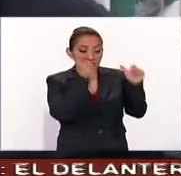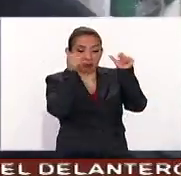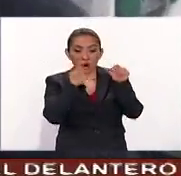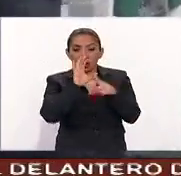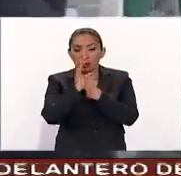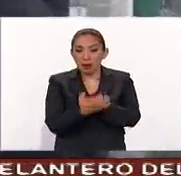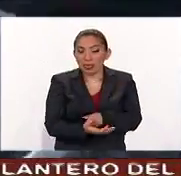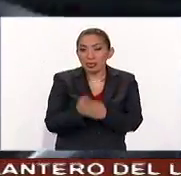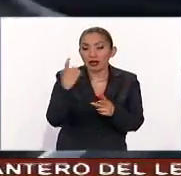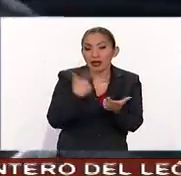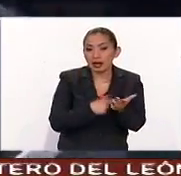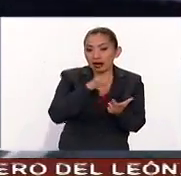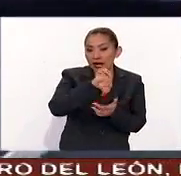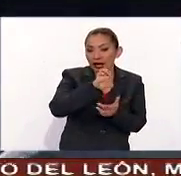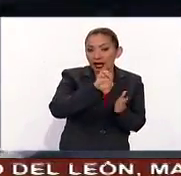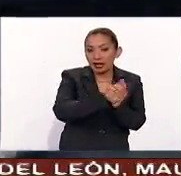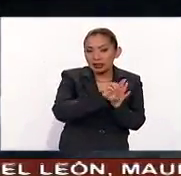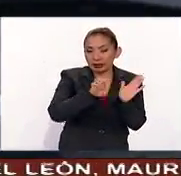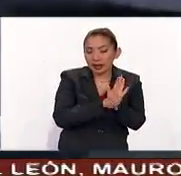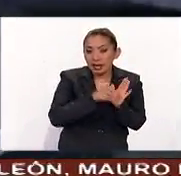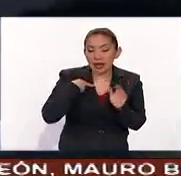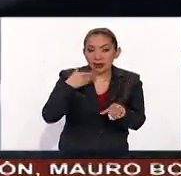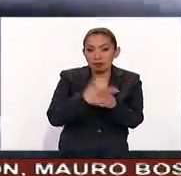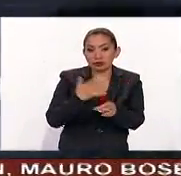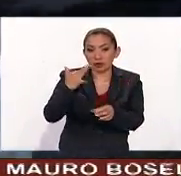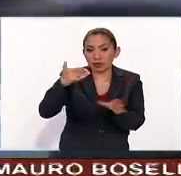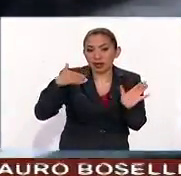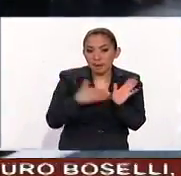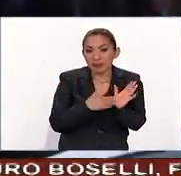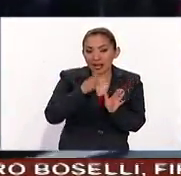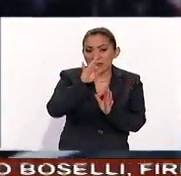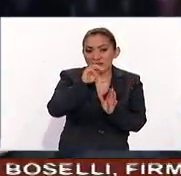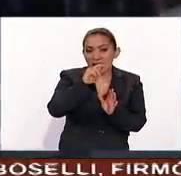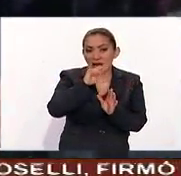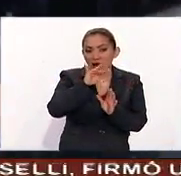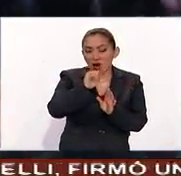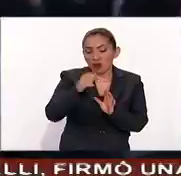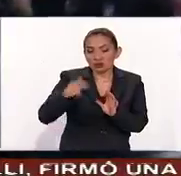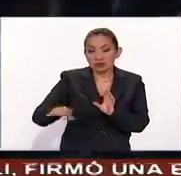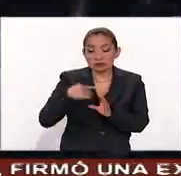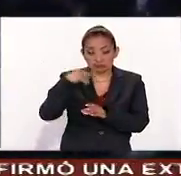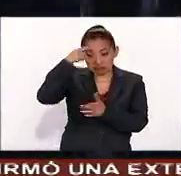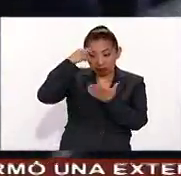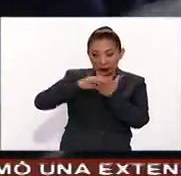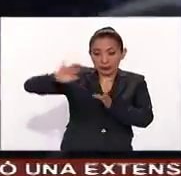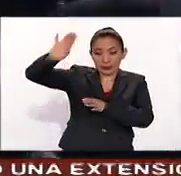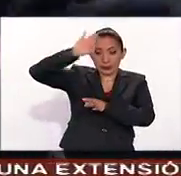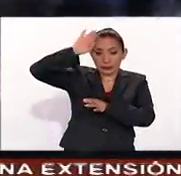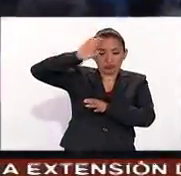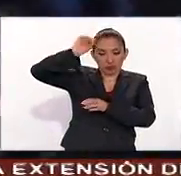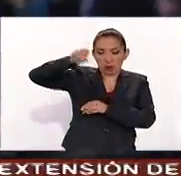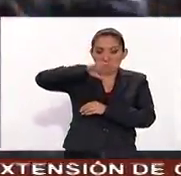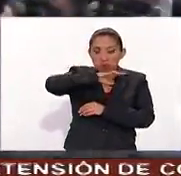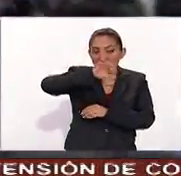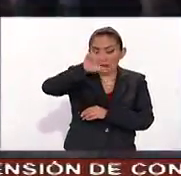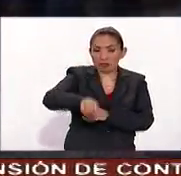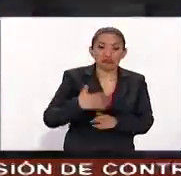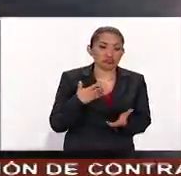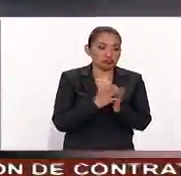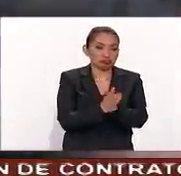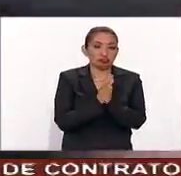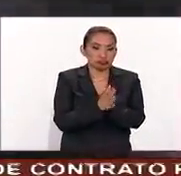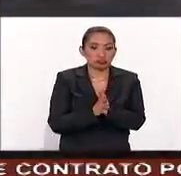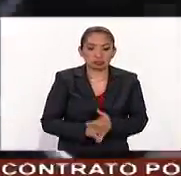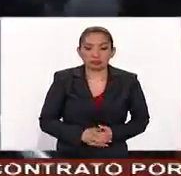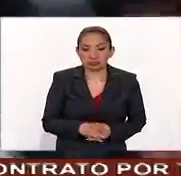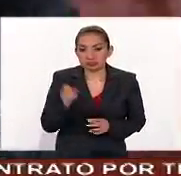por el comité de ética y además de la multa de 50 mil francos la cual consideran que no es correcta háganme favor pero